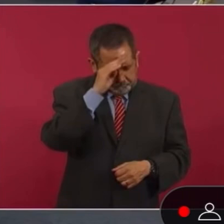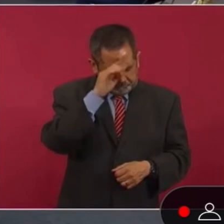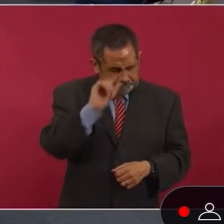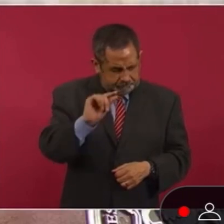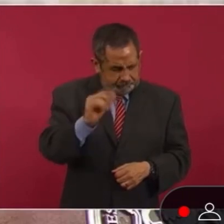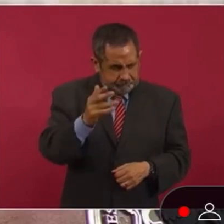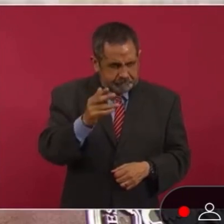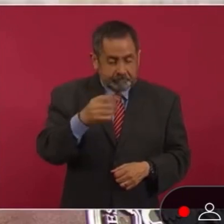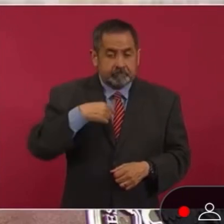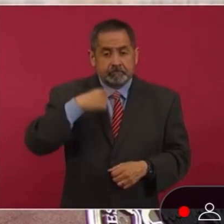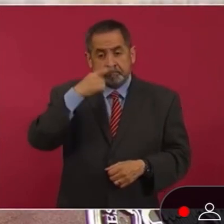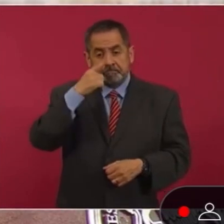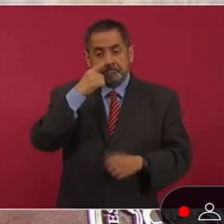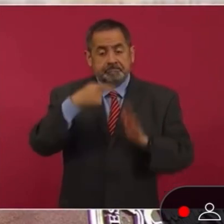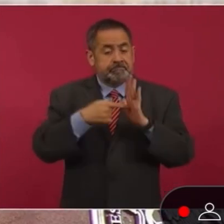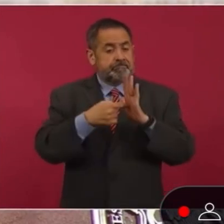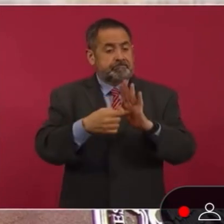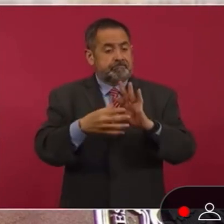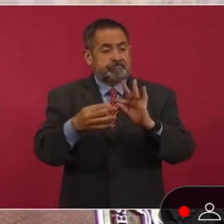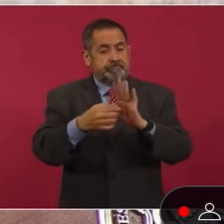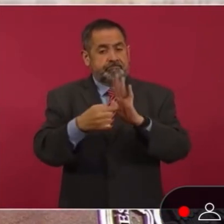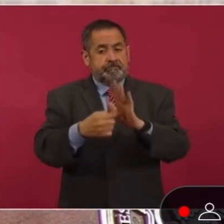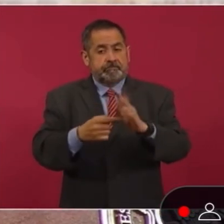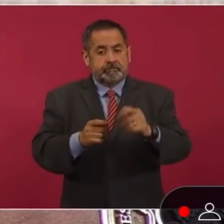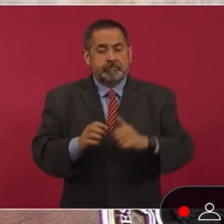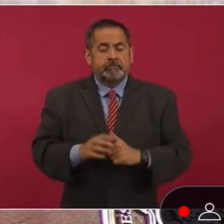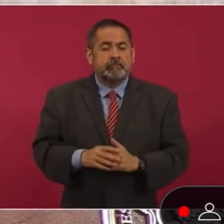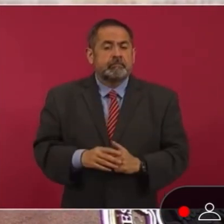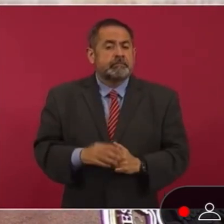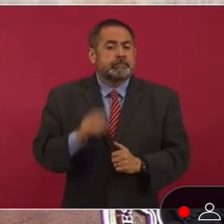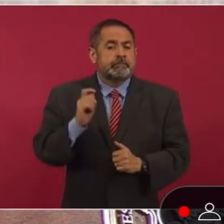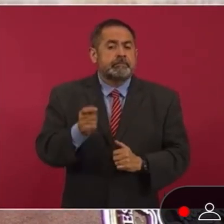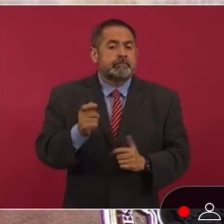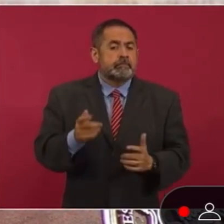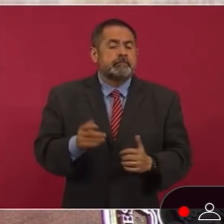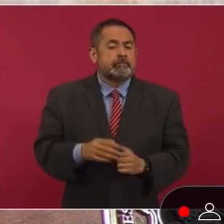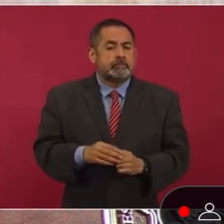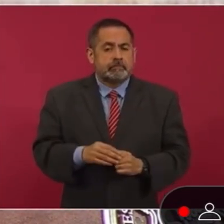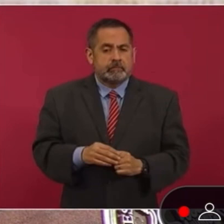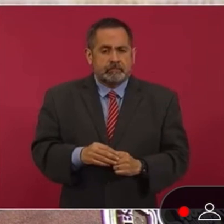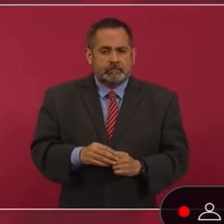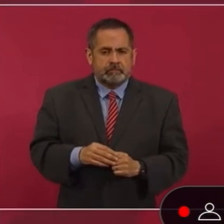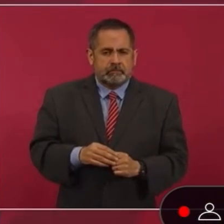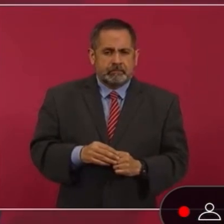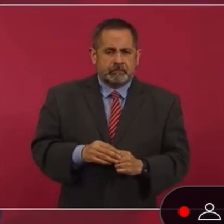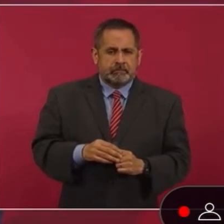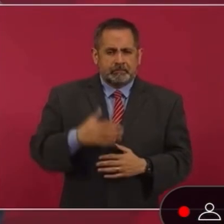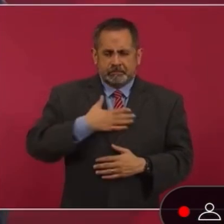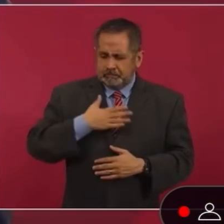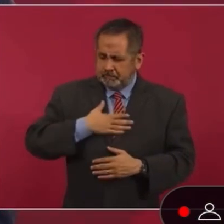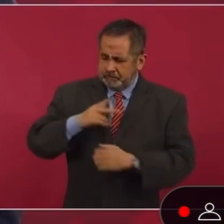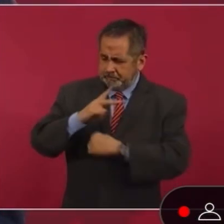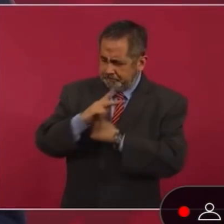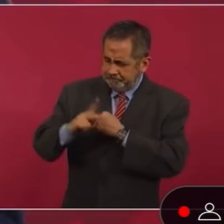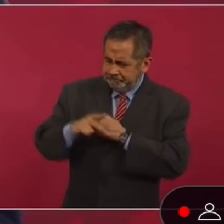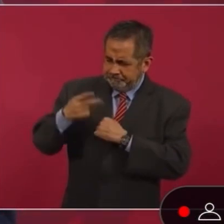Déjenme presumirles algo que tiene que ver con nuestro país,